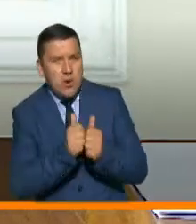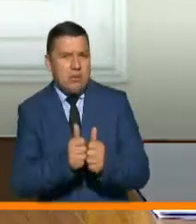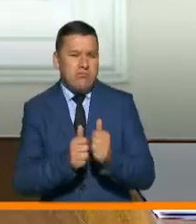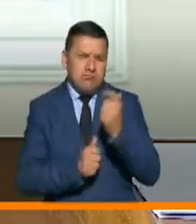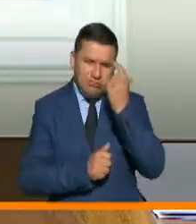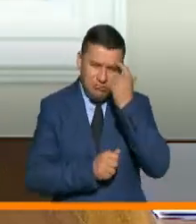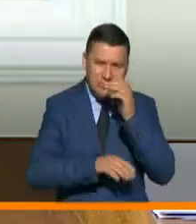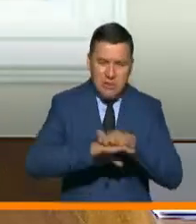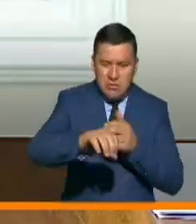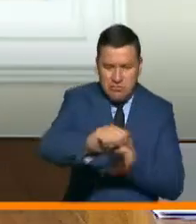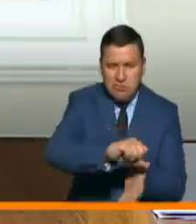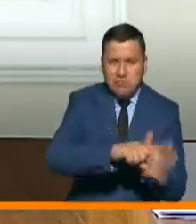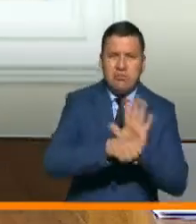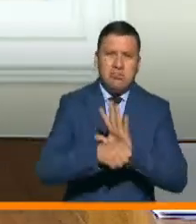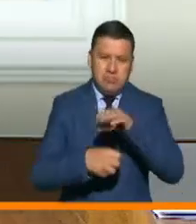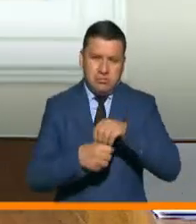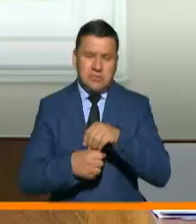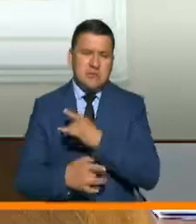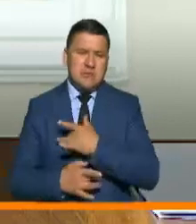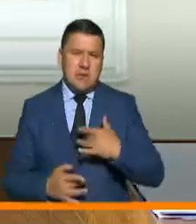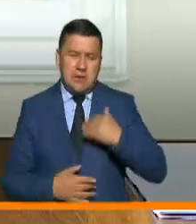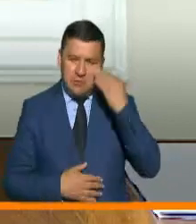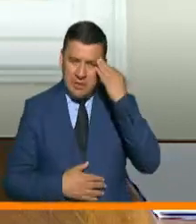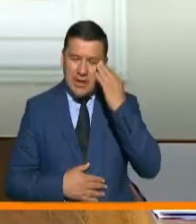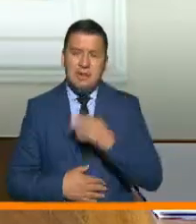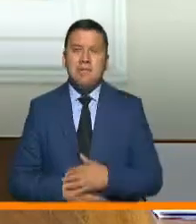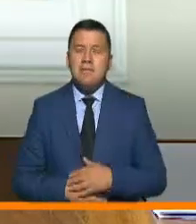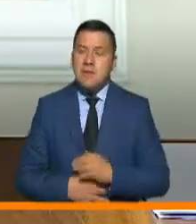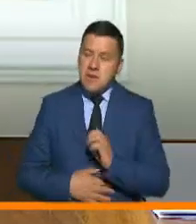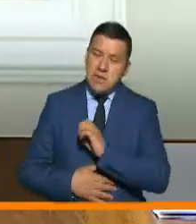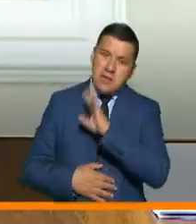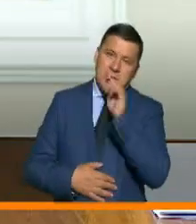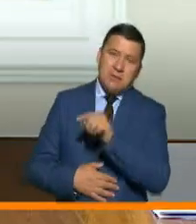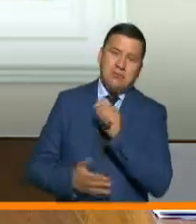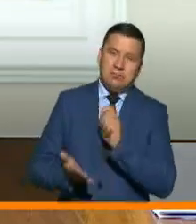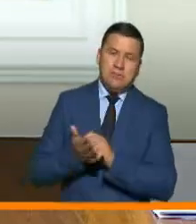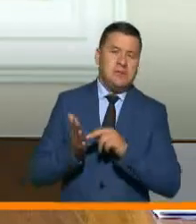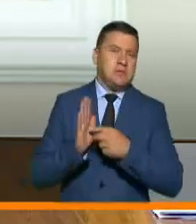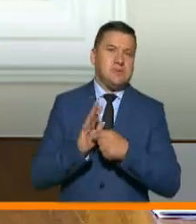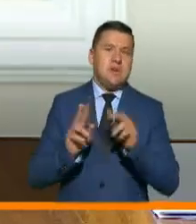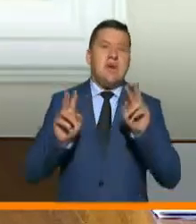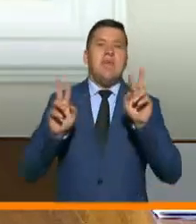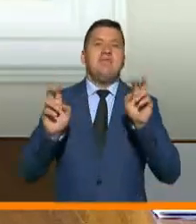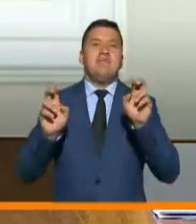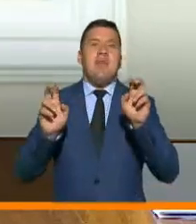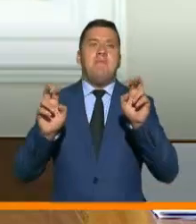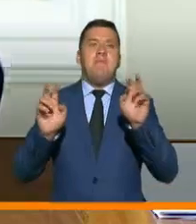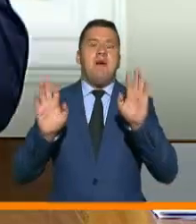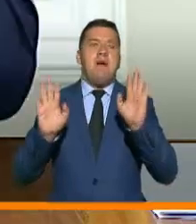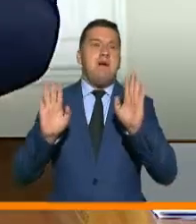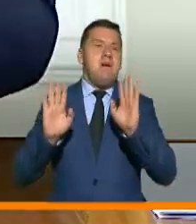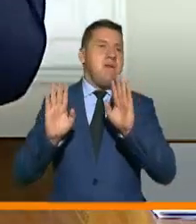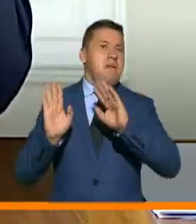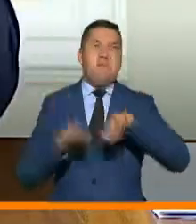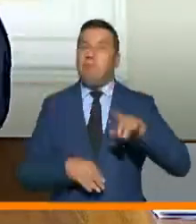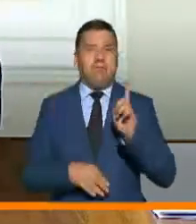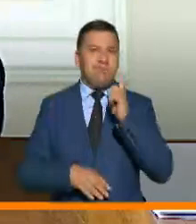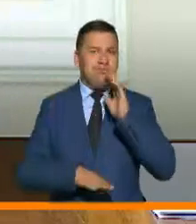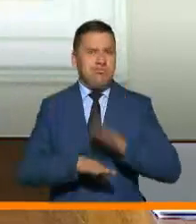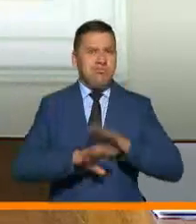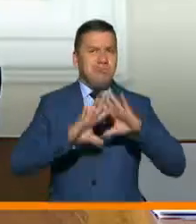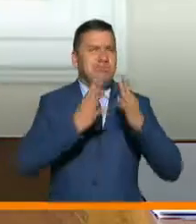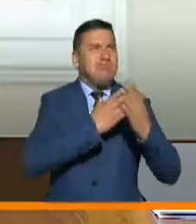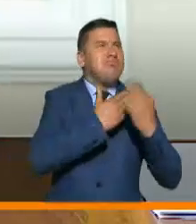los efectos del COVID-19 en la salud mental. Y por supuesto, este no es un tema menor, hemos tenido alertas